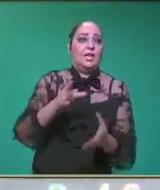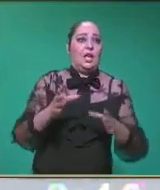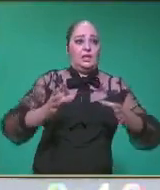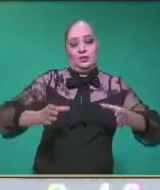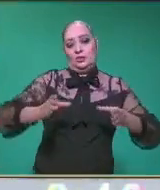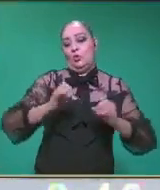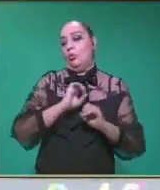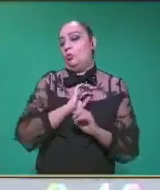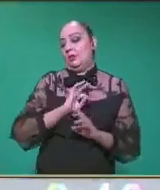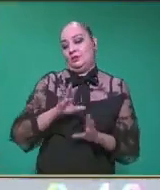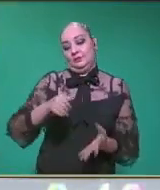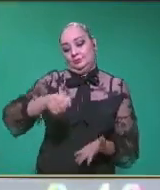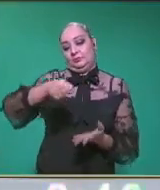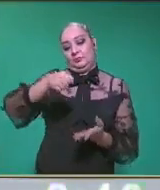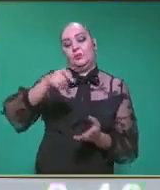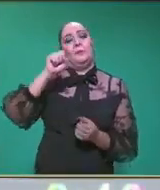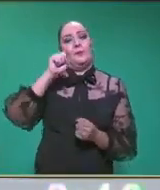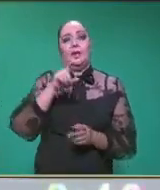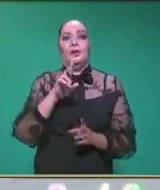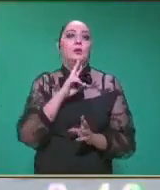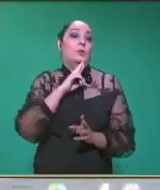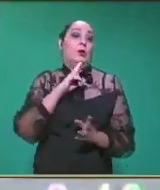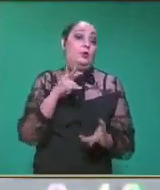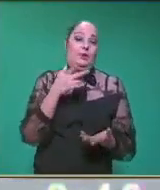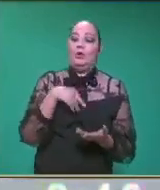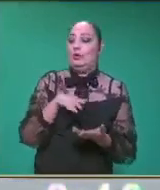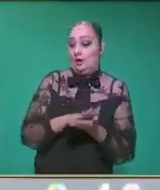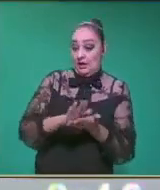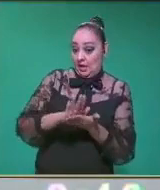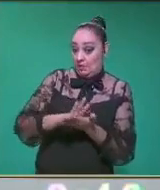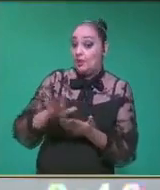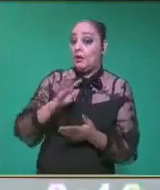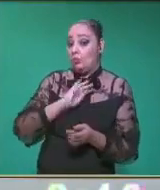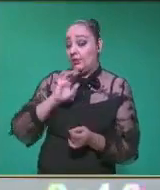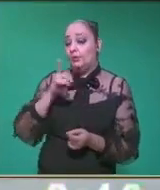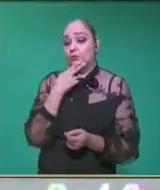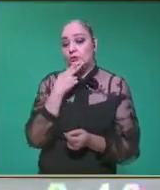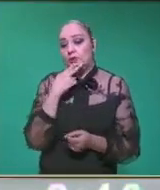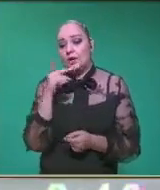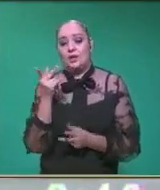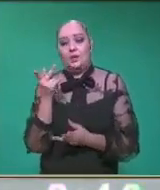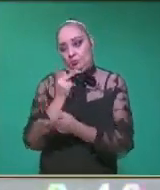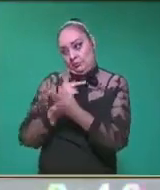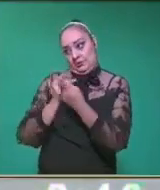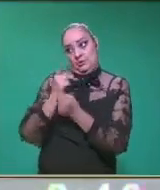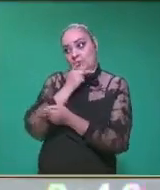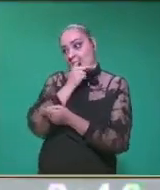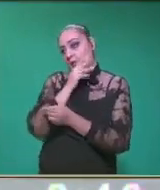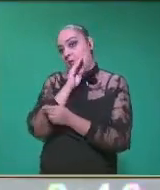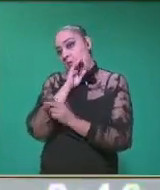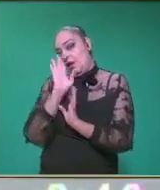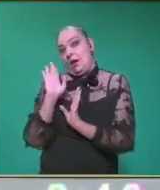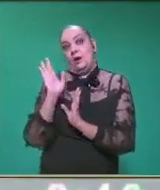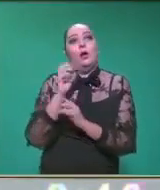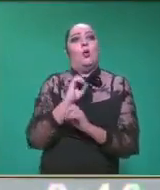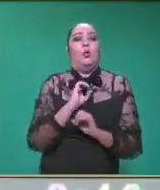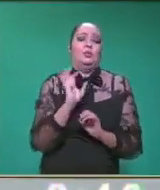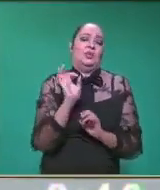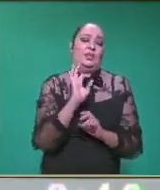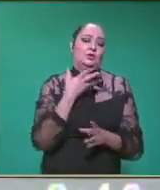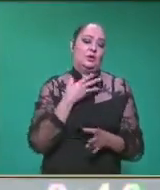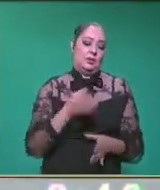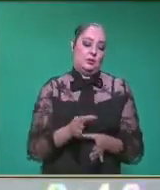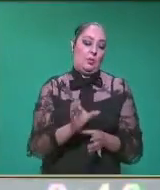se puede usar una tina también sería ideal, obviamente que esté limpia y que podamos utilizar y que Papá Mamá no las preste. Y algunos vasos por ahí que tengamos